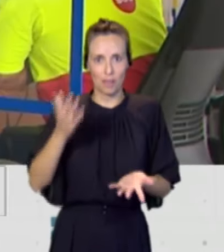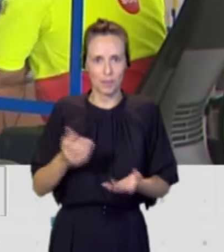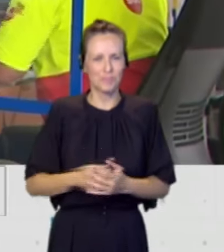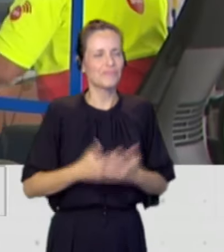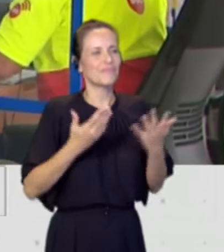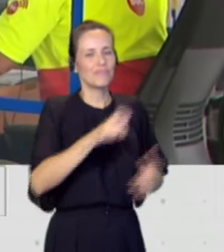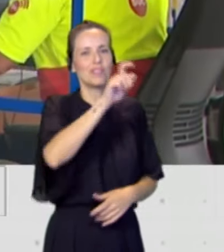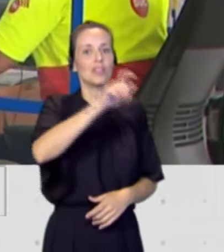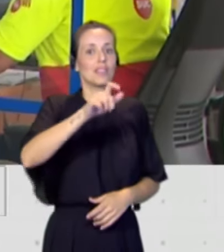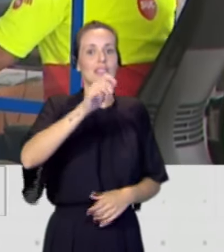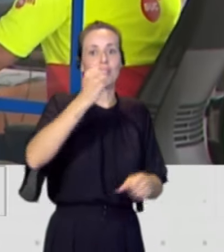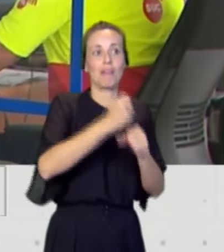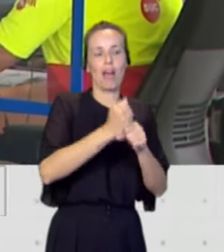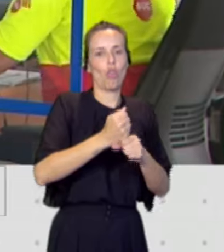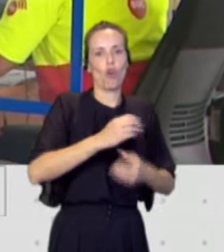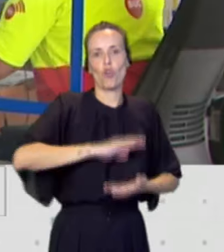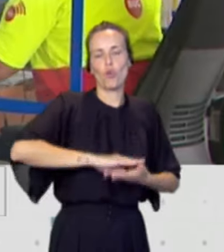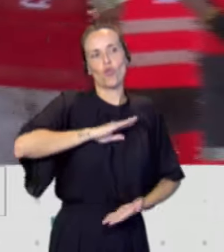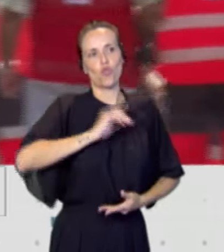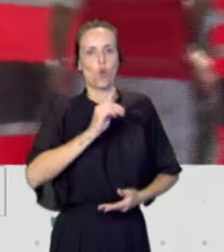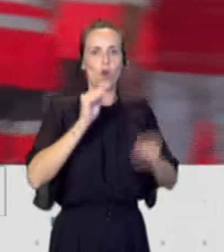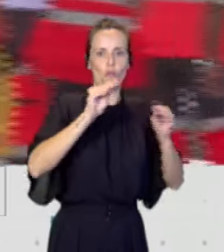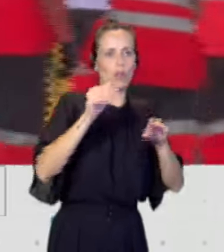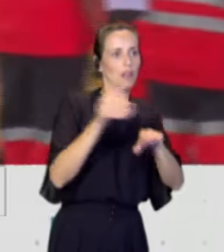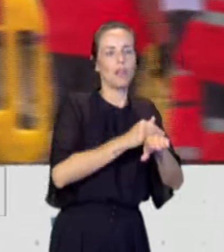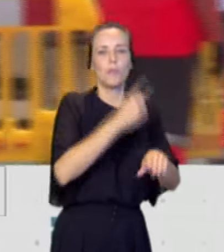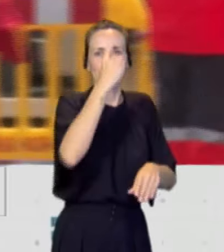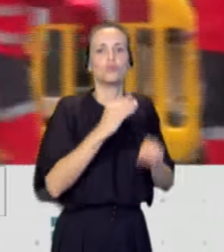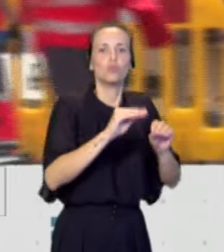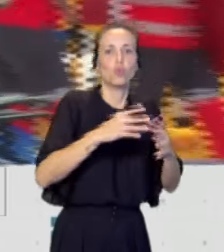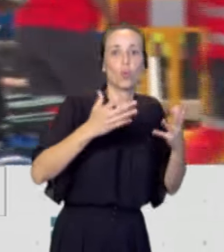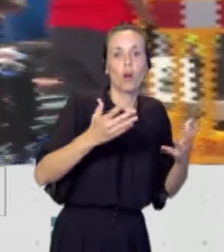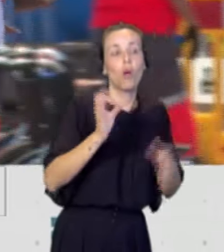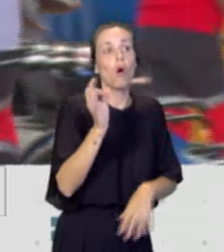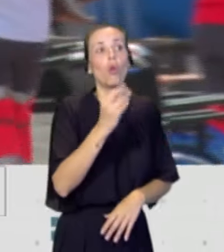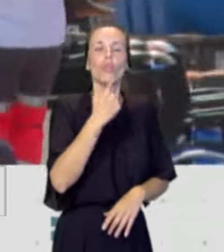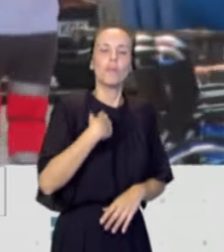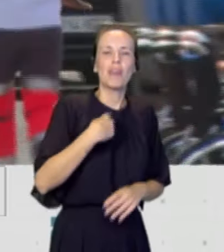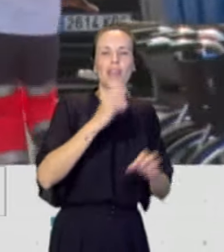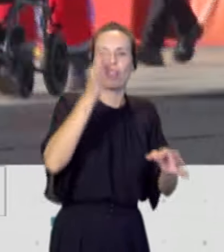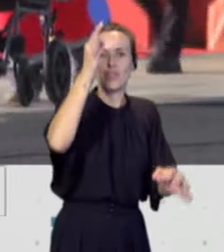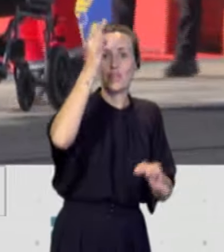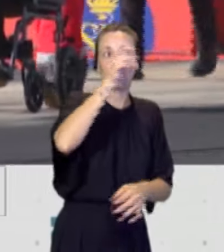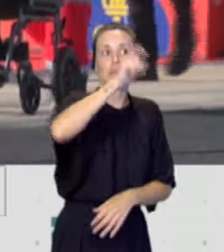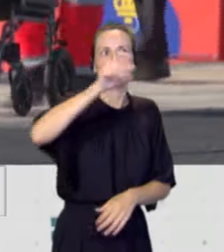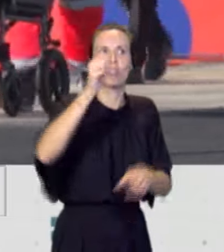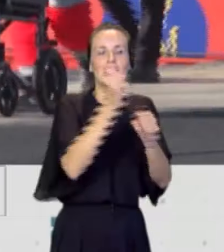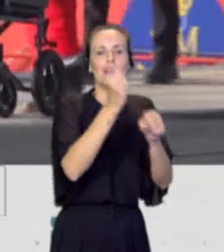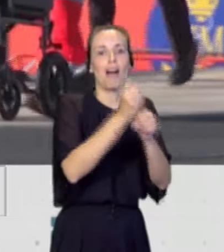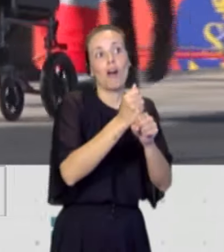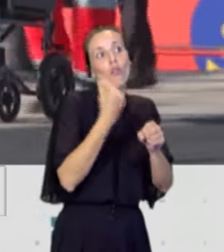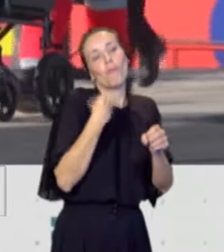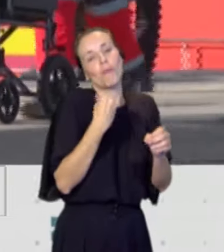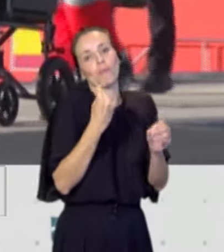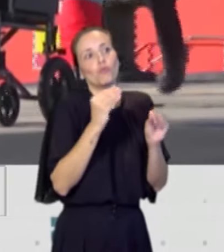de trabajador no cualificado estaríamos hablando? Y no sé si tienen algún dato de porcentajes de trabajadores que hayan decidido abandonar ese